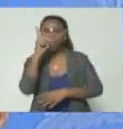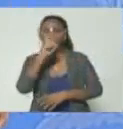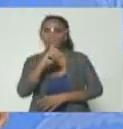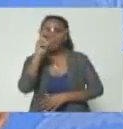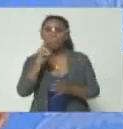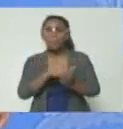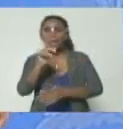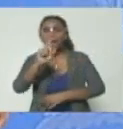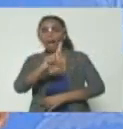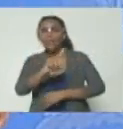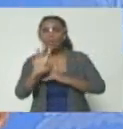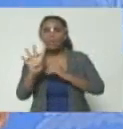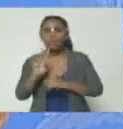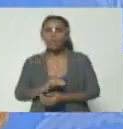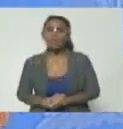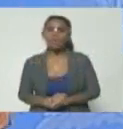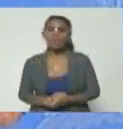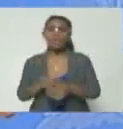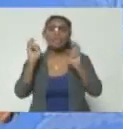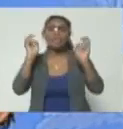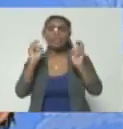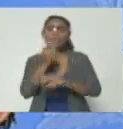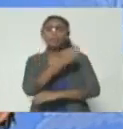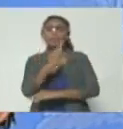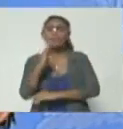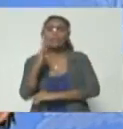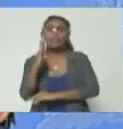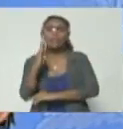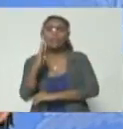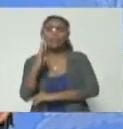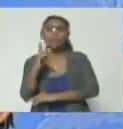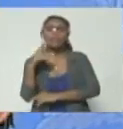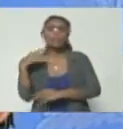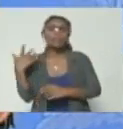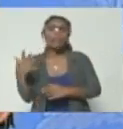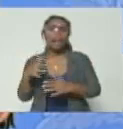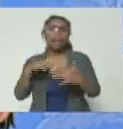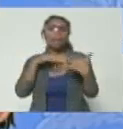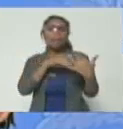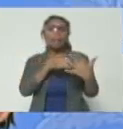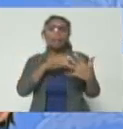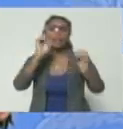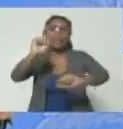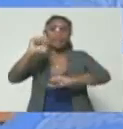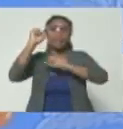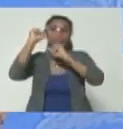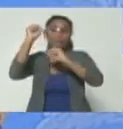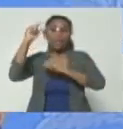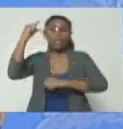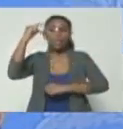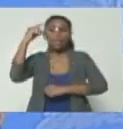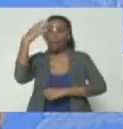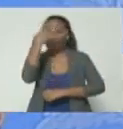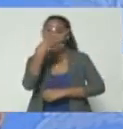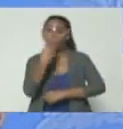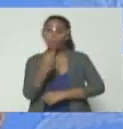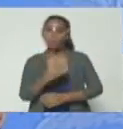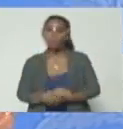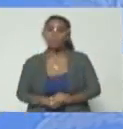2014 con motivo del bicentenario de la batalla de la victoria y día de la juventud